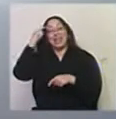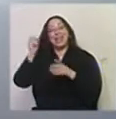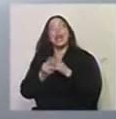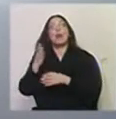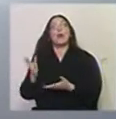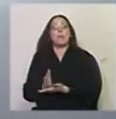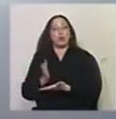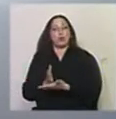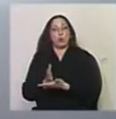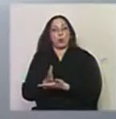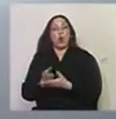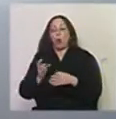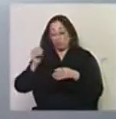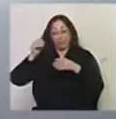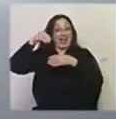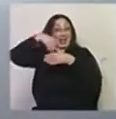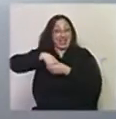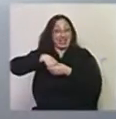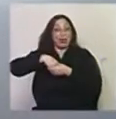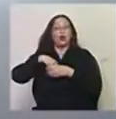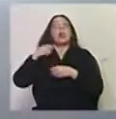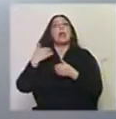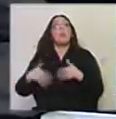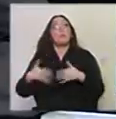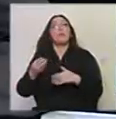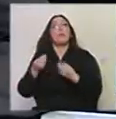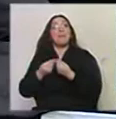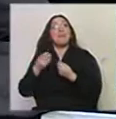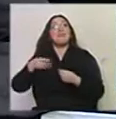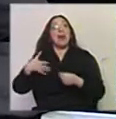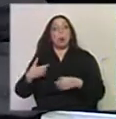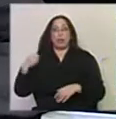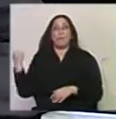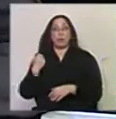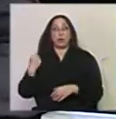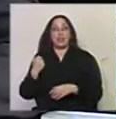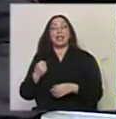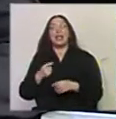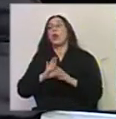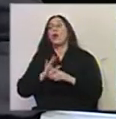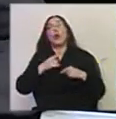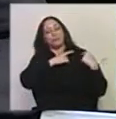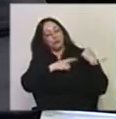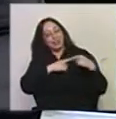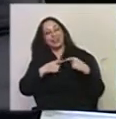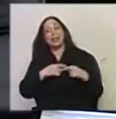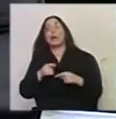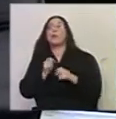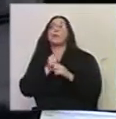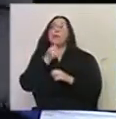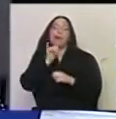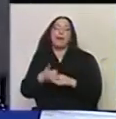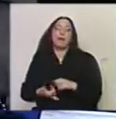bruto interno. Y hoy además con mucho valor. Con mucho valor. No solamente las más tradicionales, como puede ser